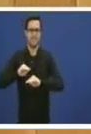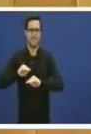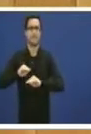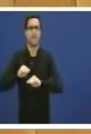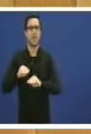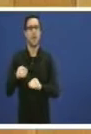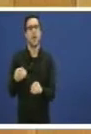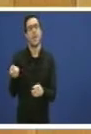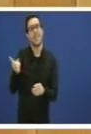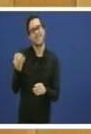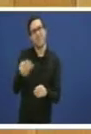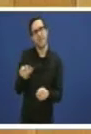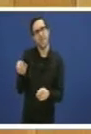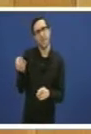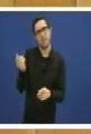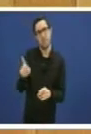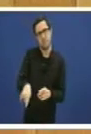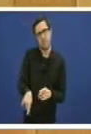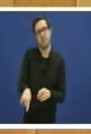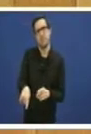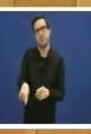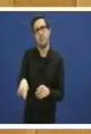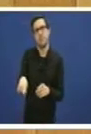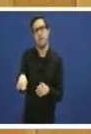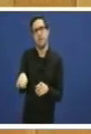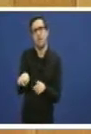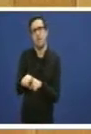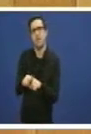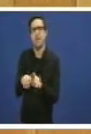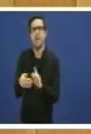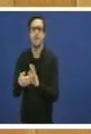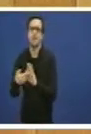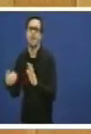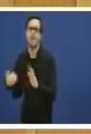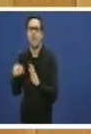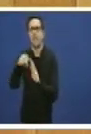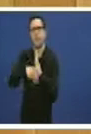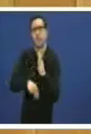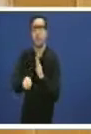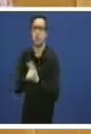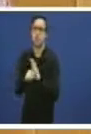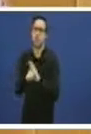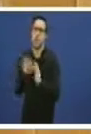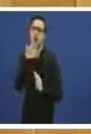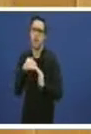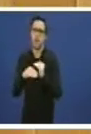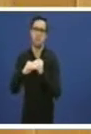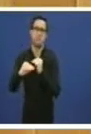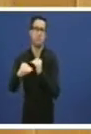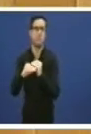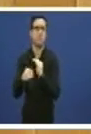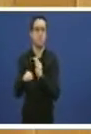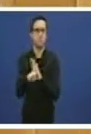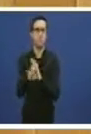retirando a normativa que a fixo é posible e que sigue ainda en vigor. Neste debate aparece, ademais, é unha cuestión de